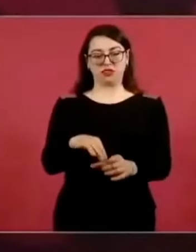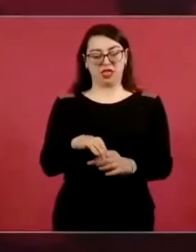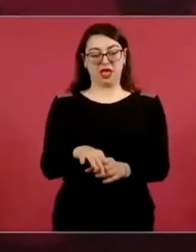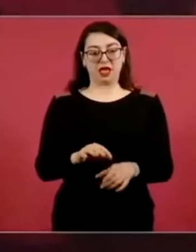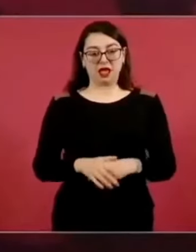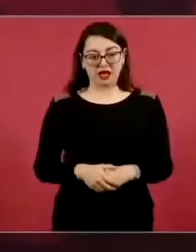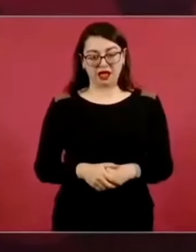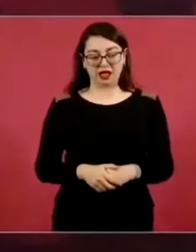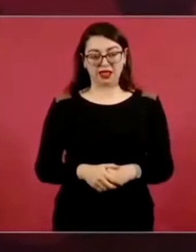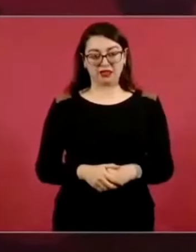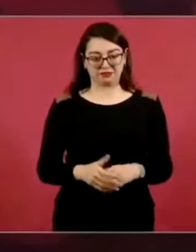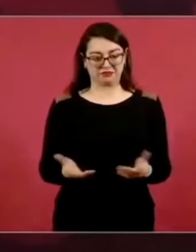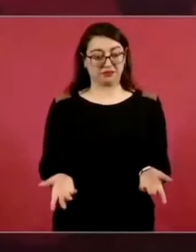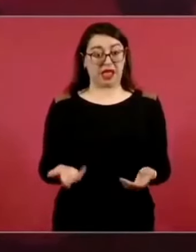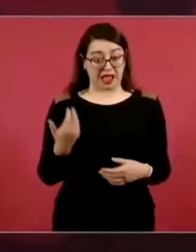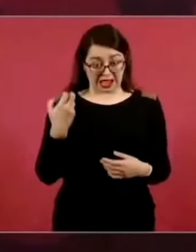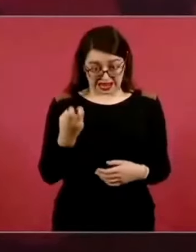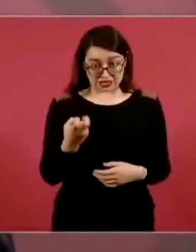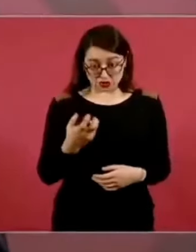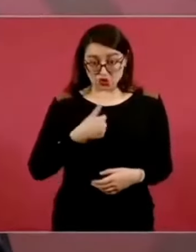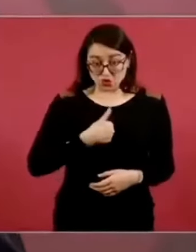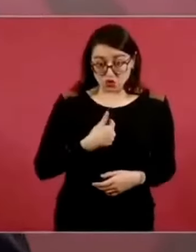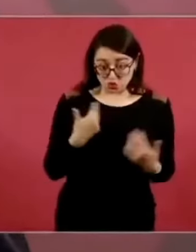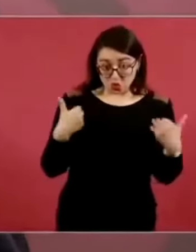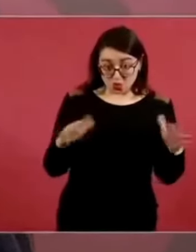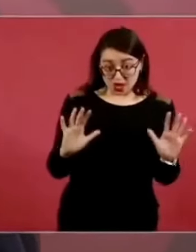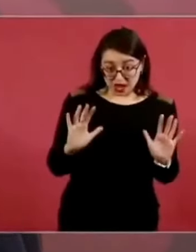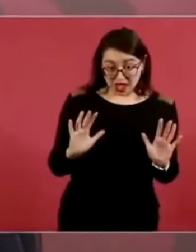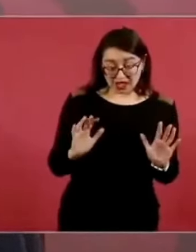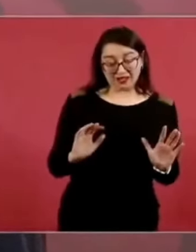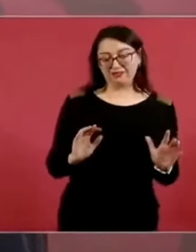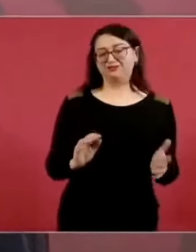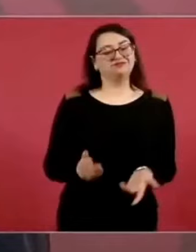y llegué a la presidencia. Pero no es mi caso.